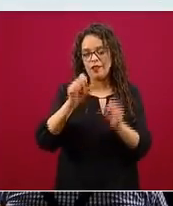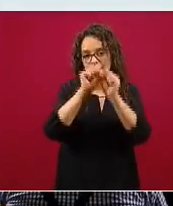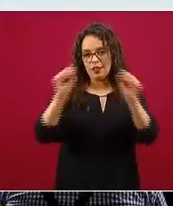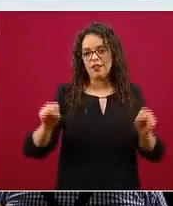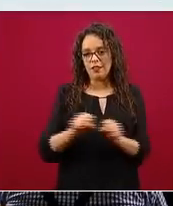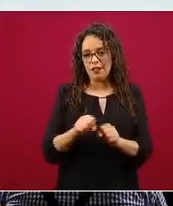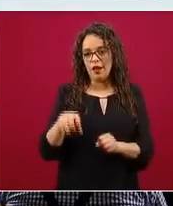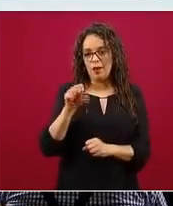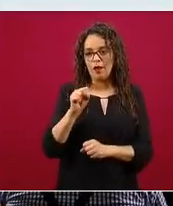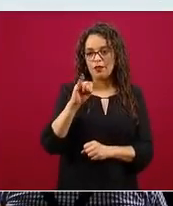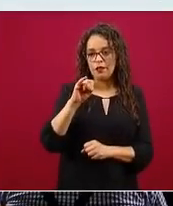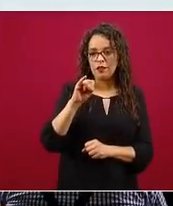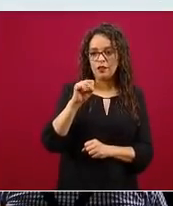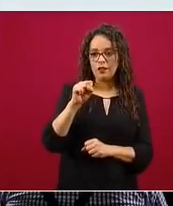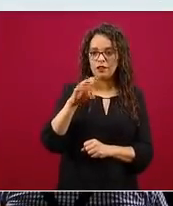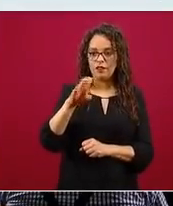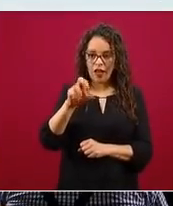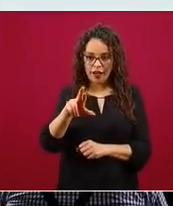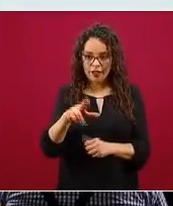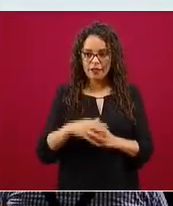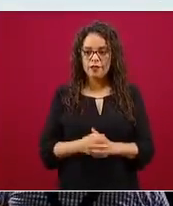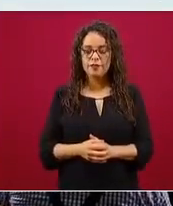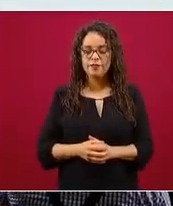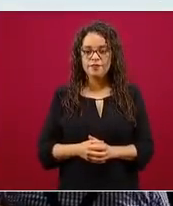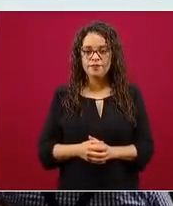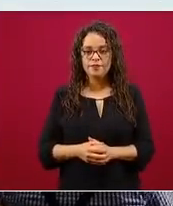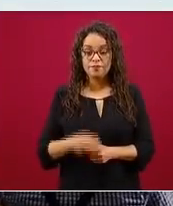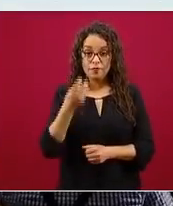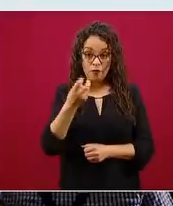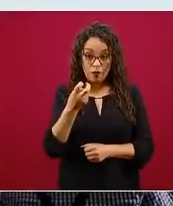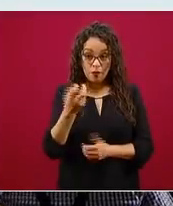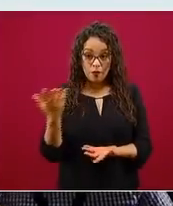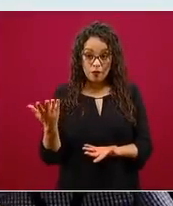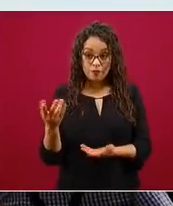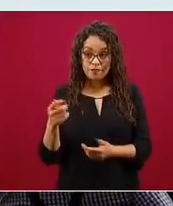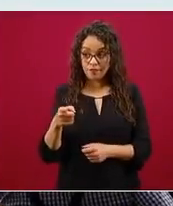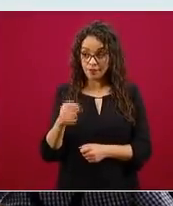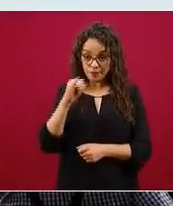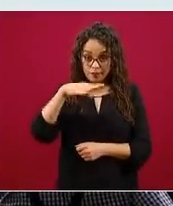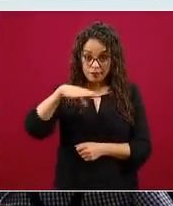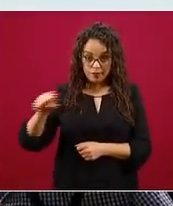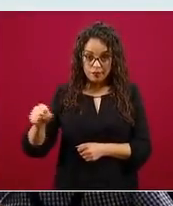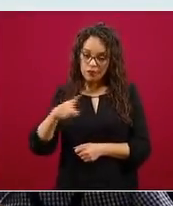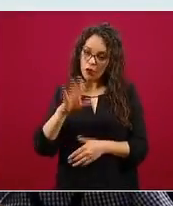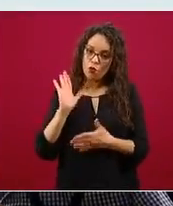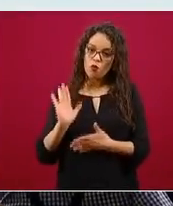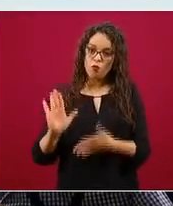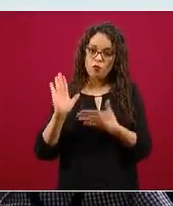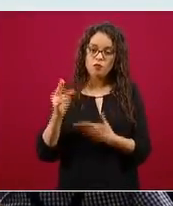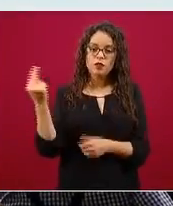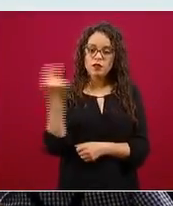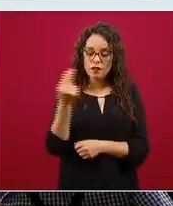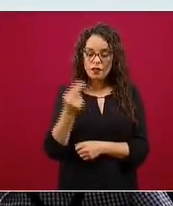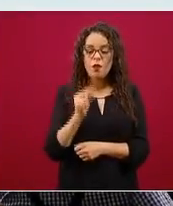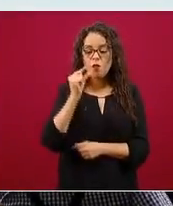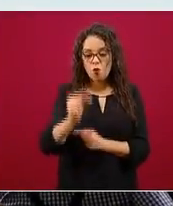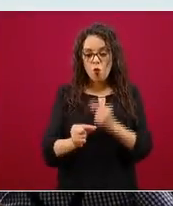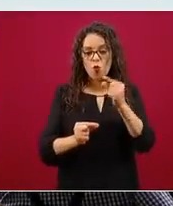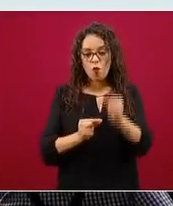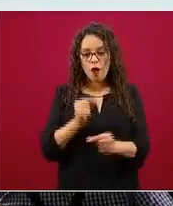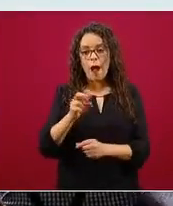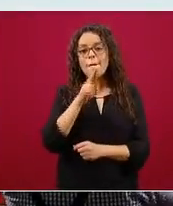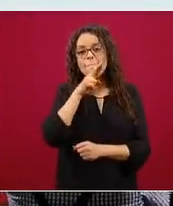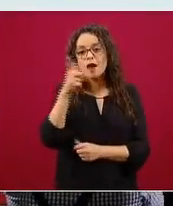De tal manera que en el IMSS mantenemos el compromiso de mejorar continuamente los procesos, tanto de la atención